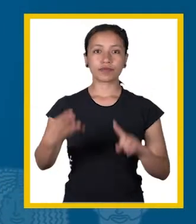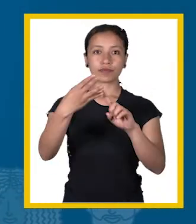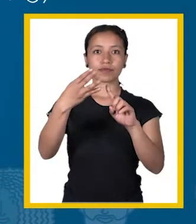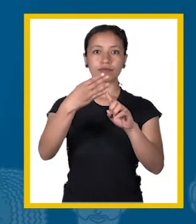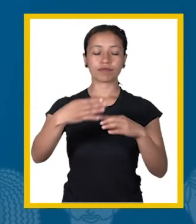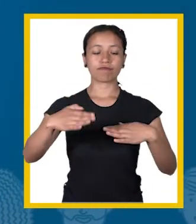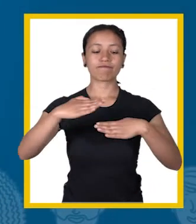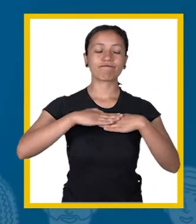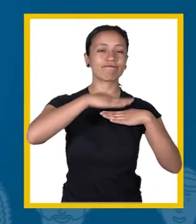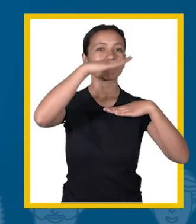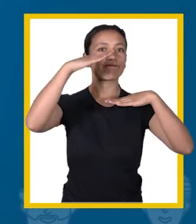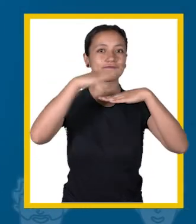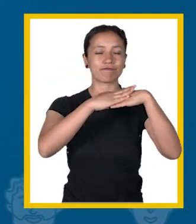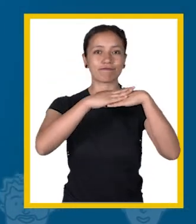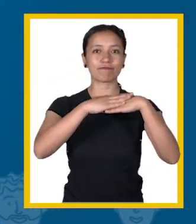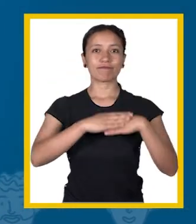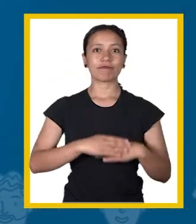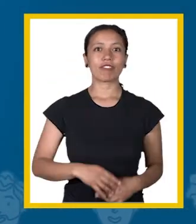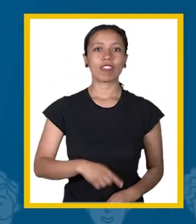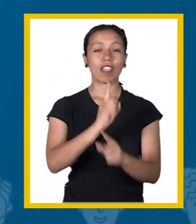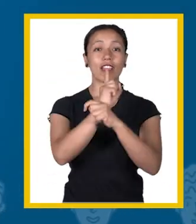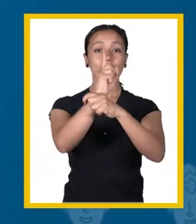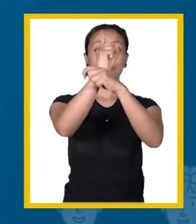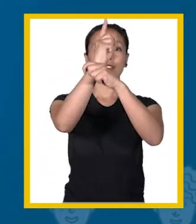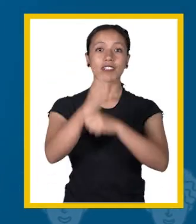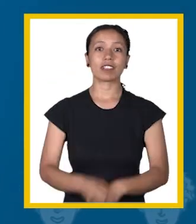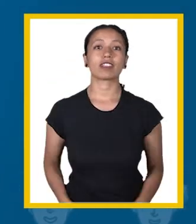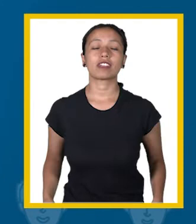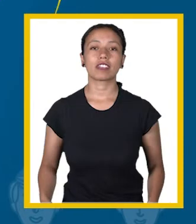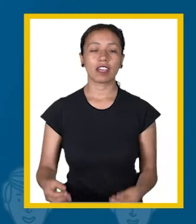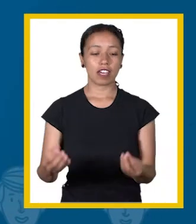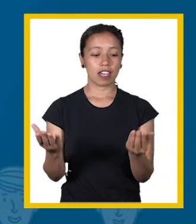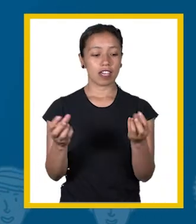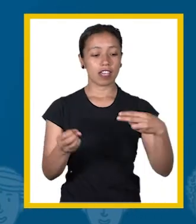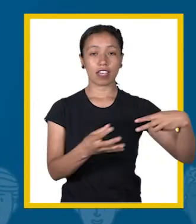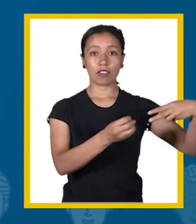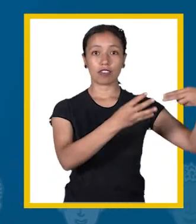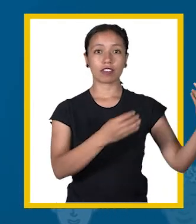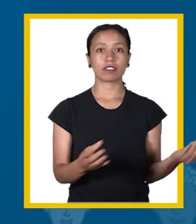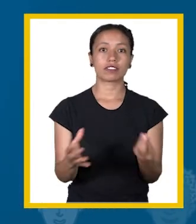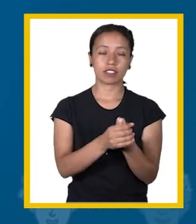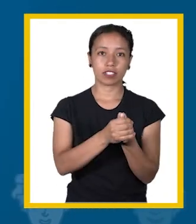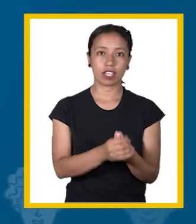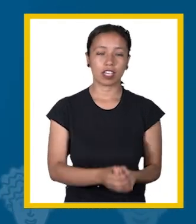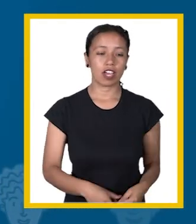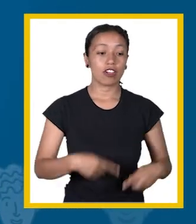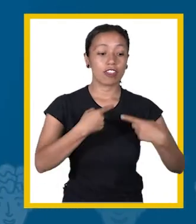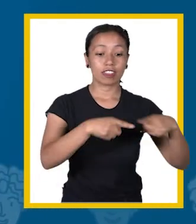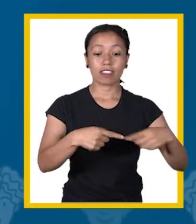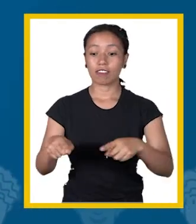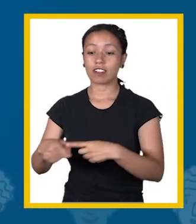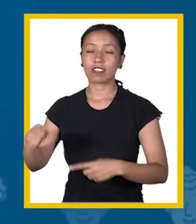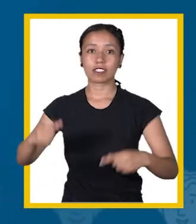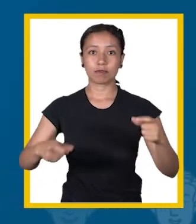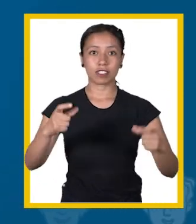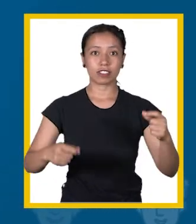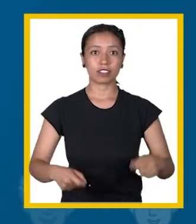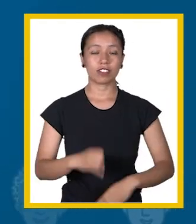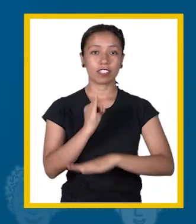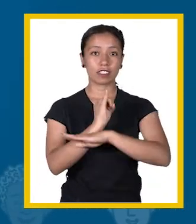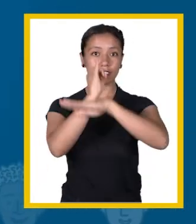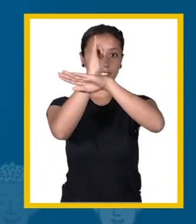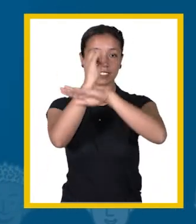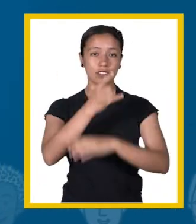Aportar a la política de educación inclusiva en diálogo y articulación con los diferentes actores involucrados a nivel institucional.